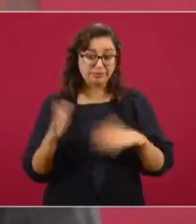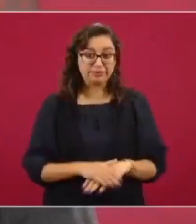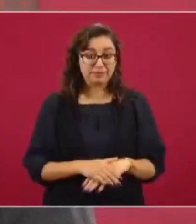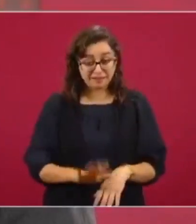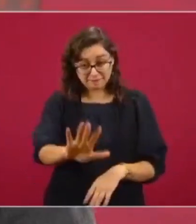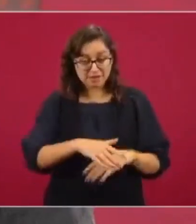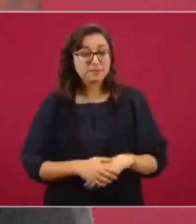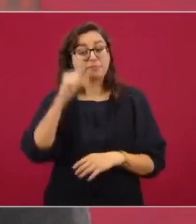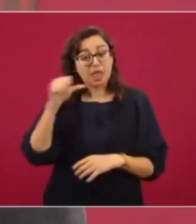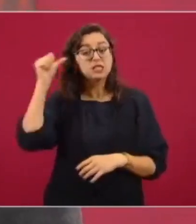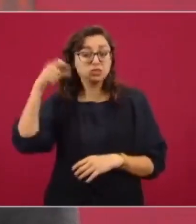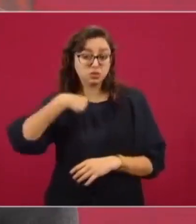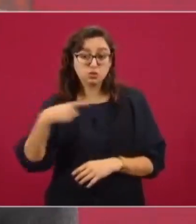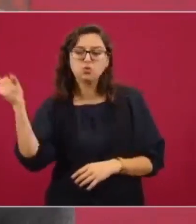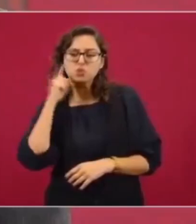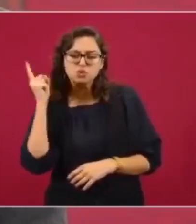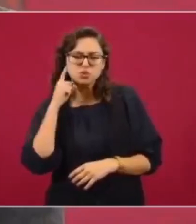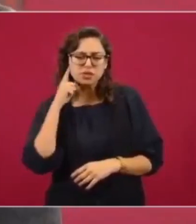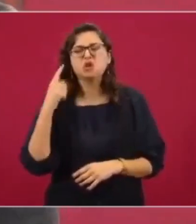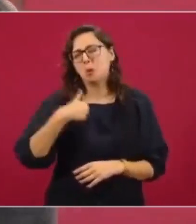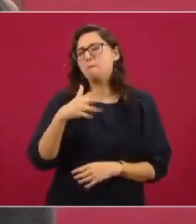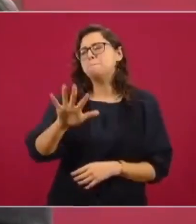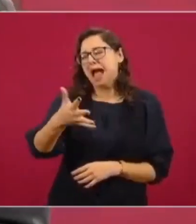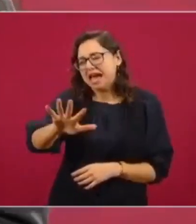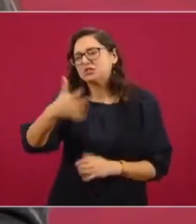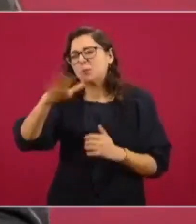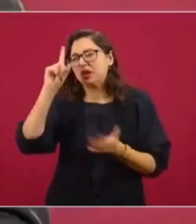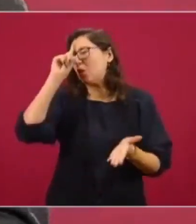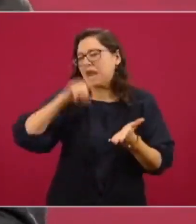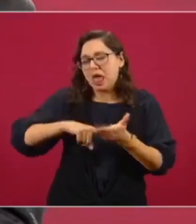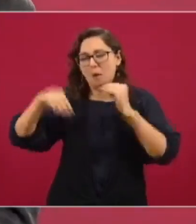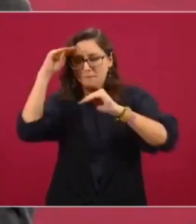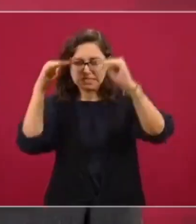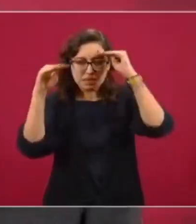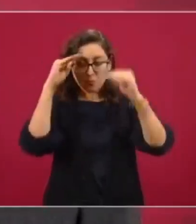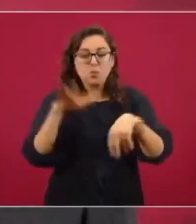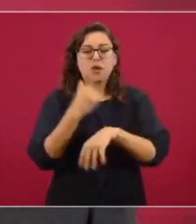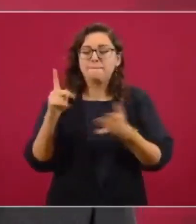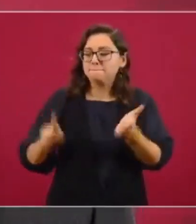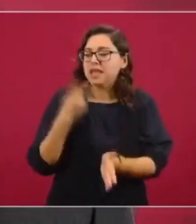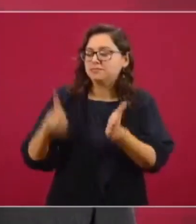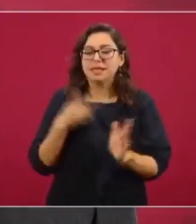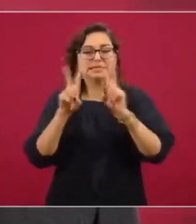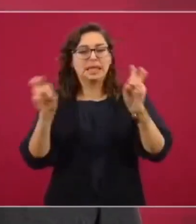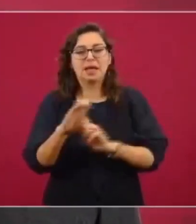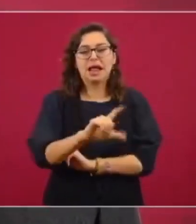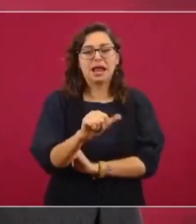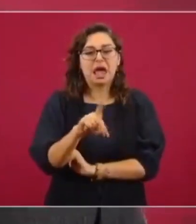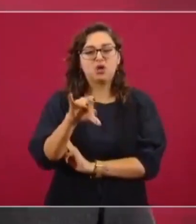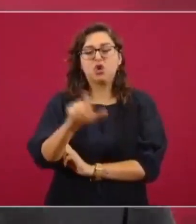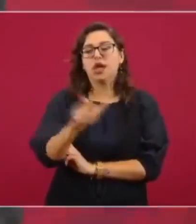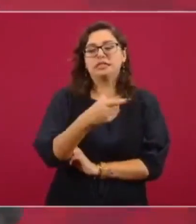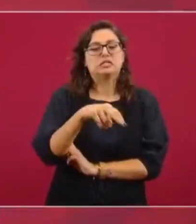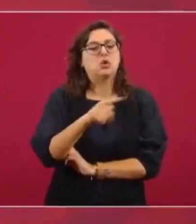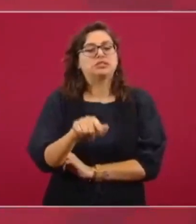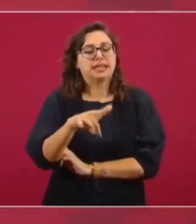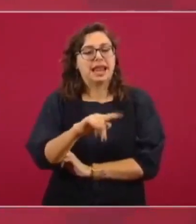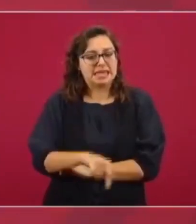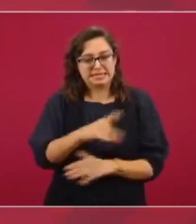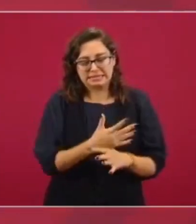ayer me enteré, algo imaginaba yo, porque cada vez que salía lo de Claudio X. González, decía yo que